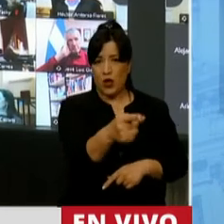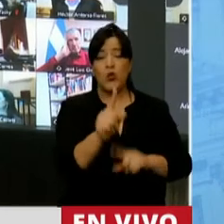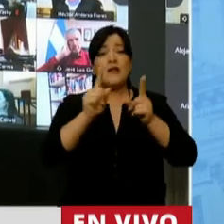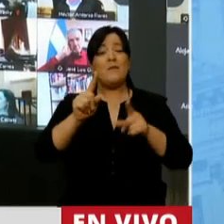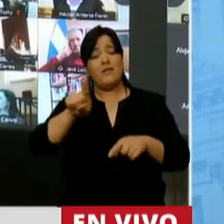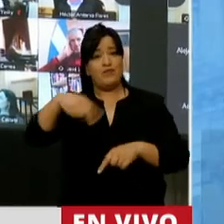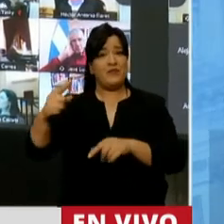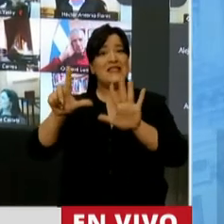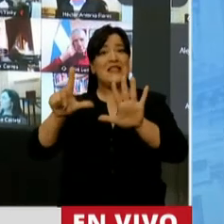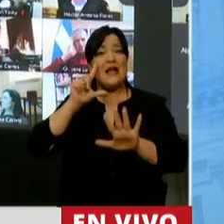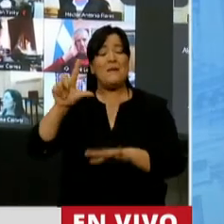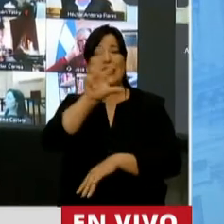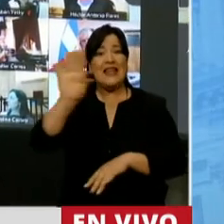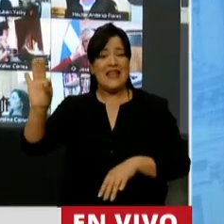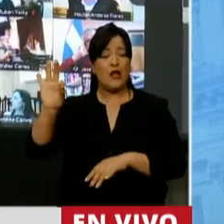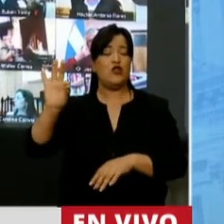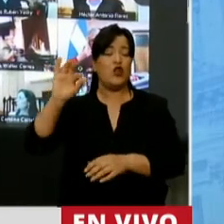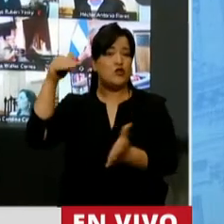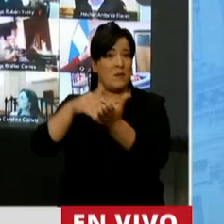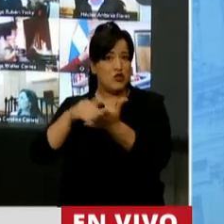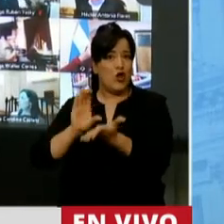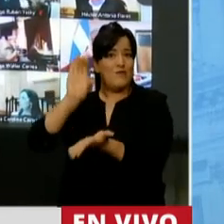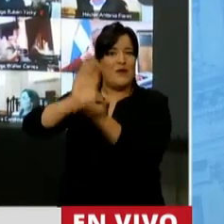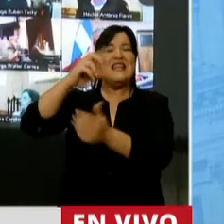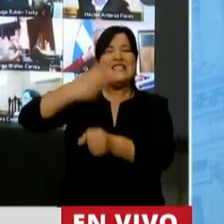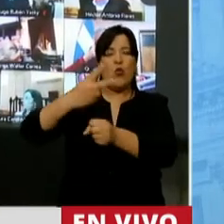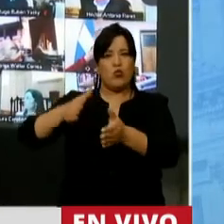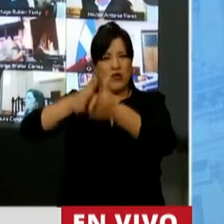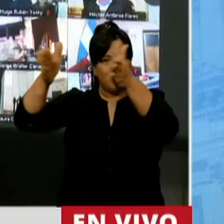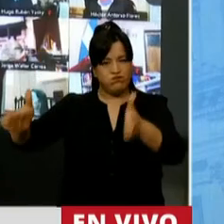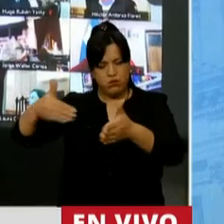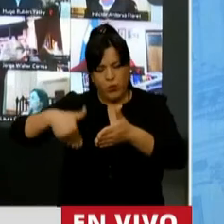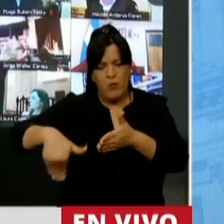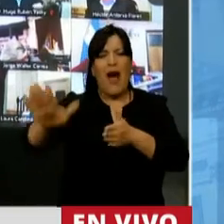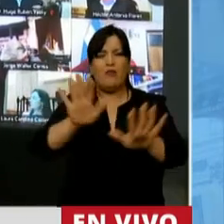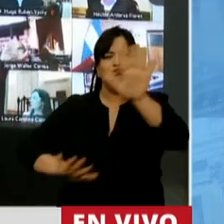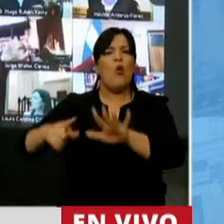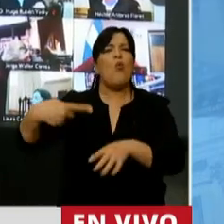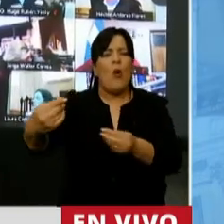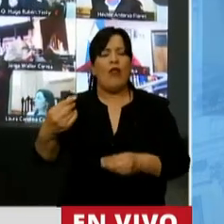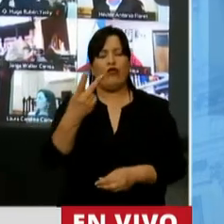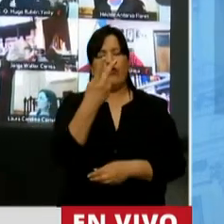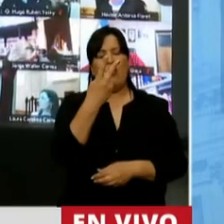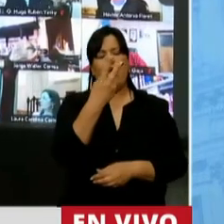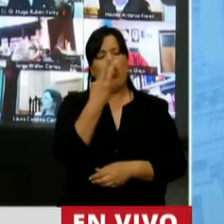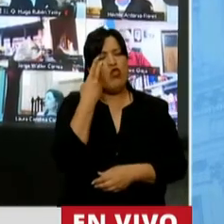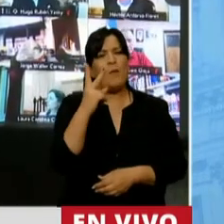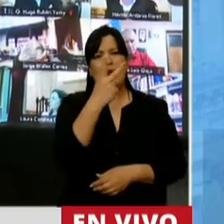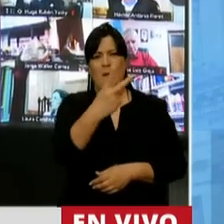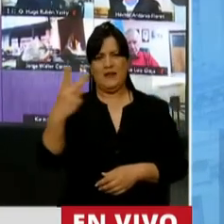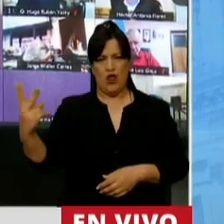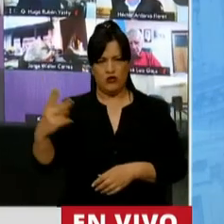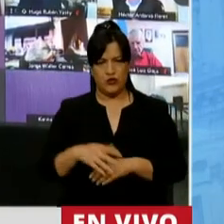.500 millones a la segunda etapa a ejecutarse en el 2022. Es por